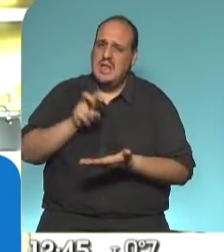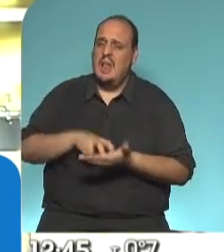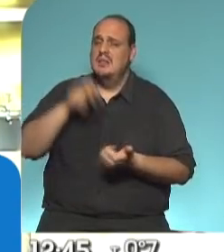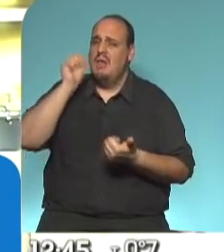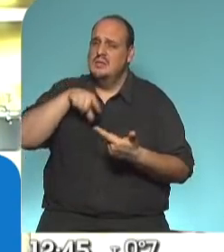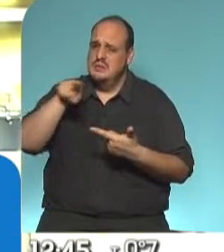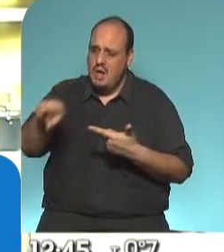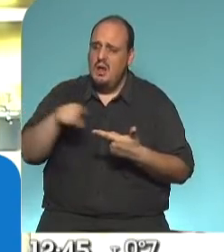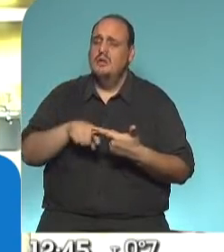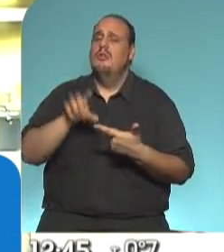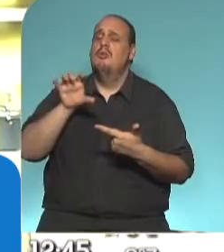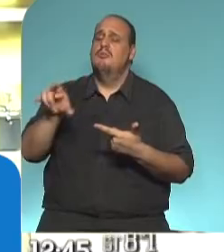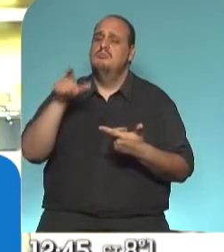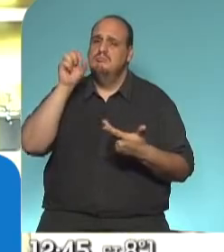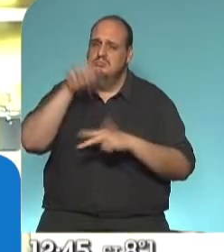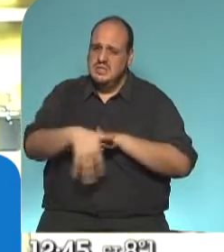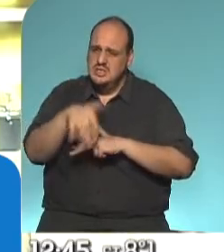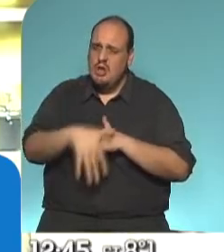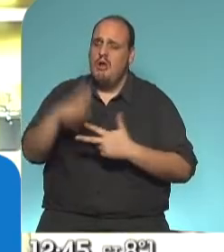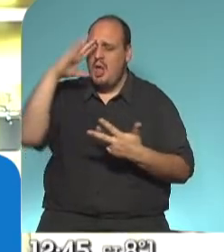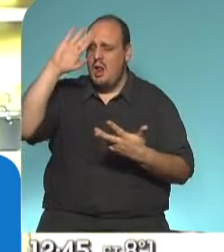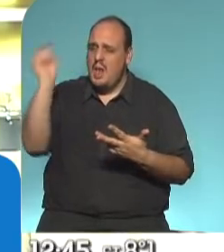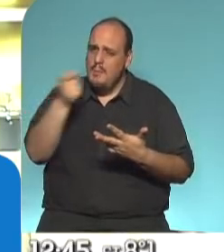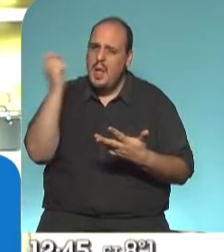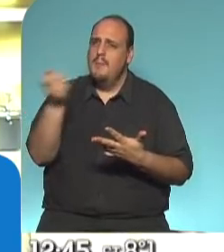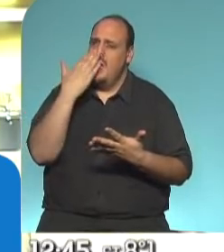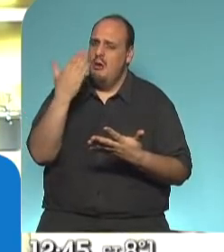Chaco, gobernador de Misiones, de La Pampa, de Córdoba.